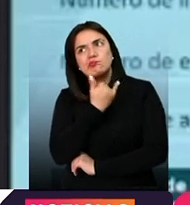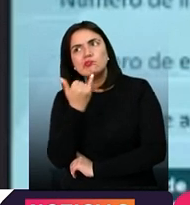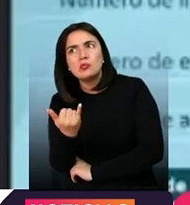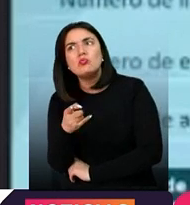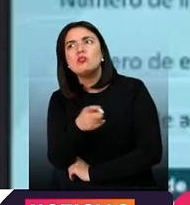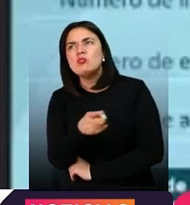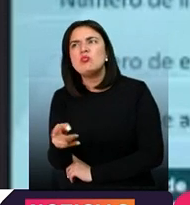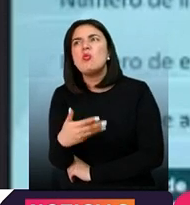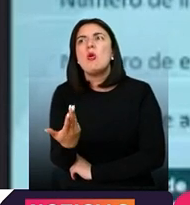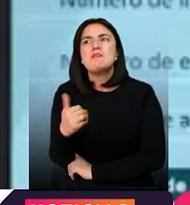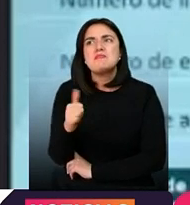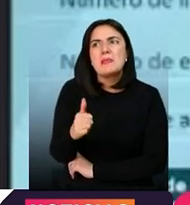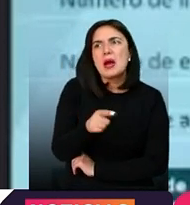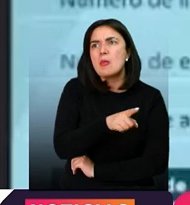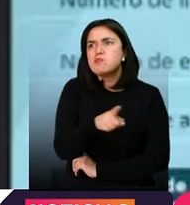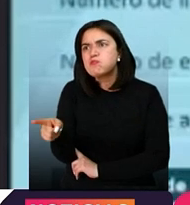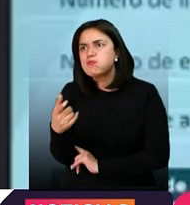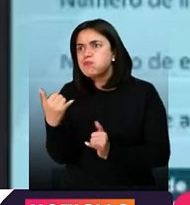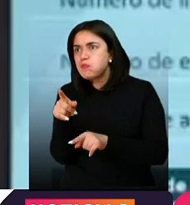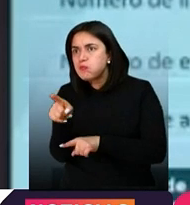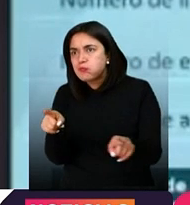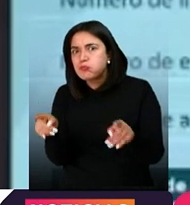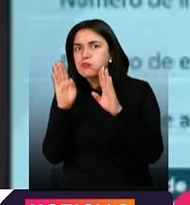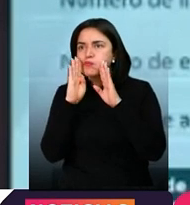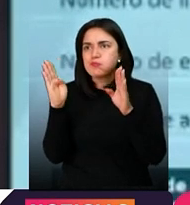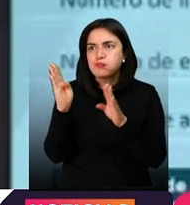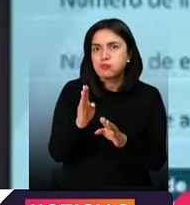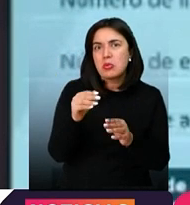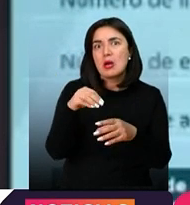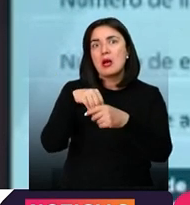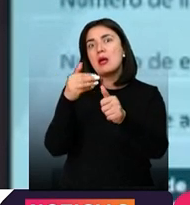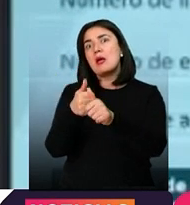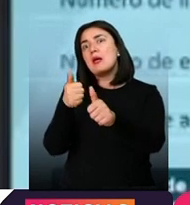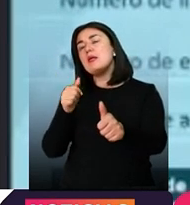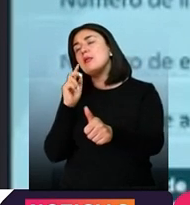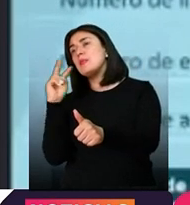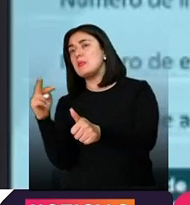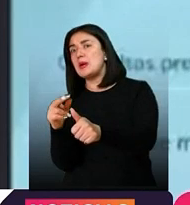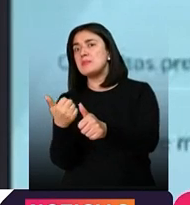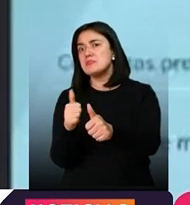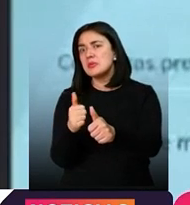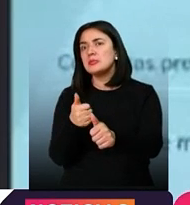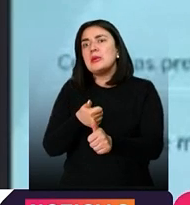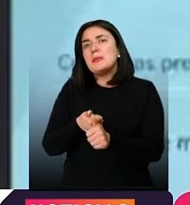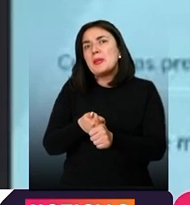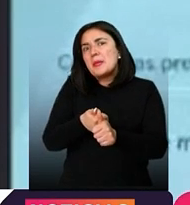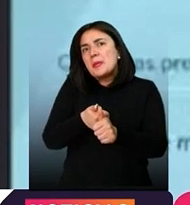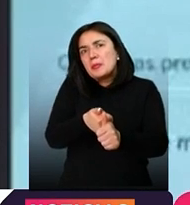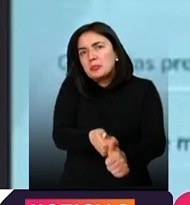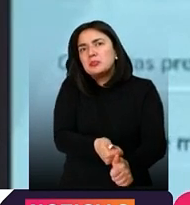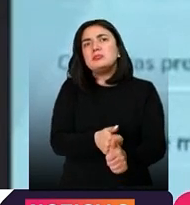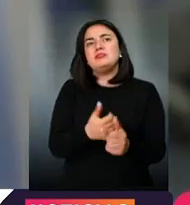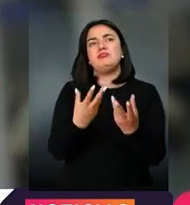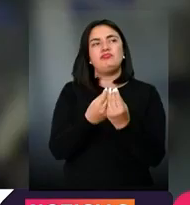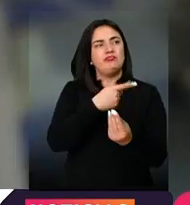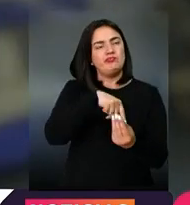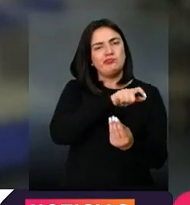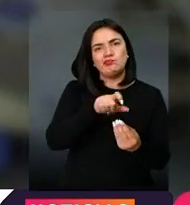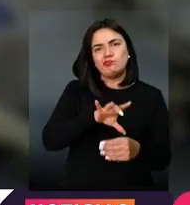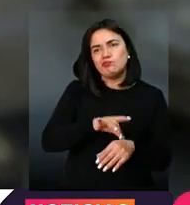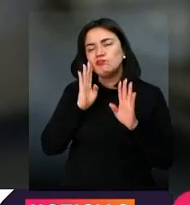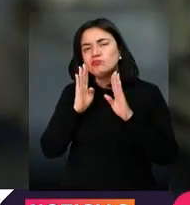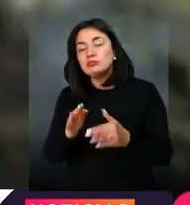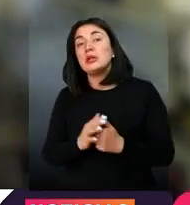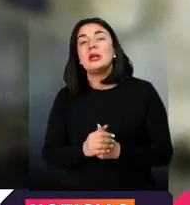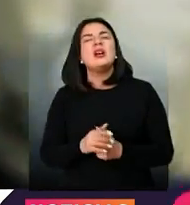pacientes que ya tenemos en atención domiciliaria y que deben ser seguidos pues por los equipos asistenciales. En cuanto a la